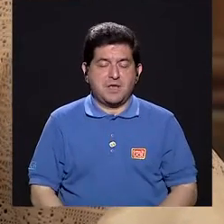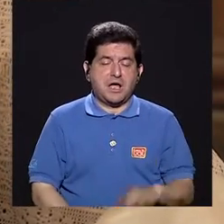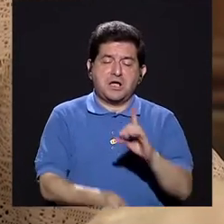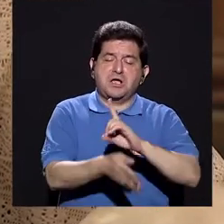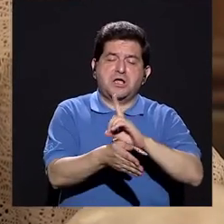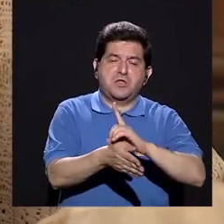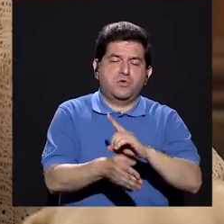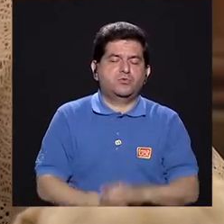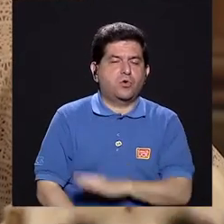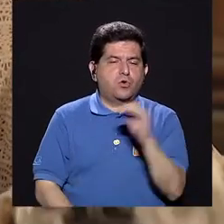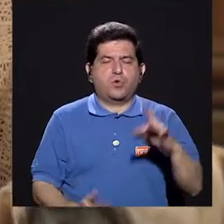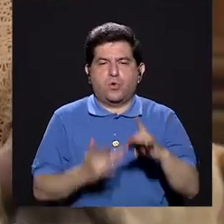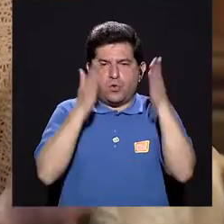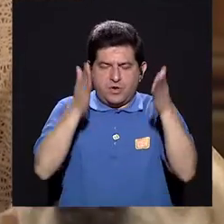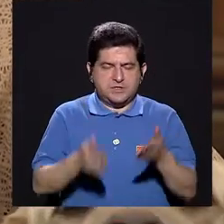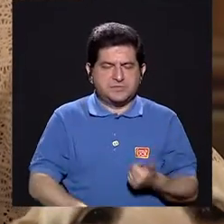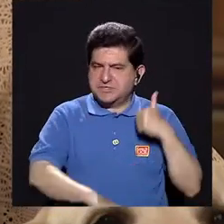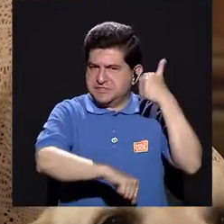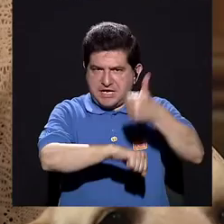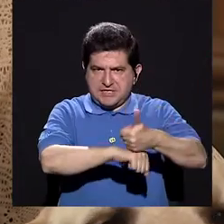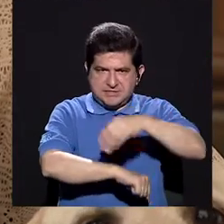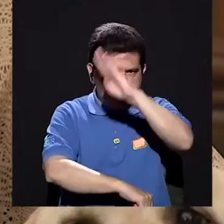el médico o el terapeuta.